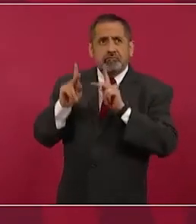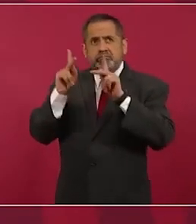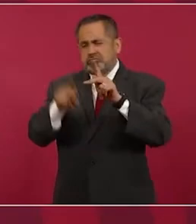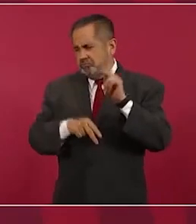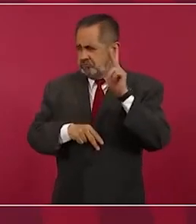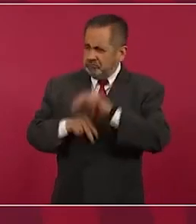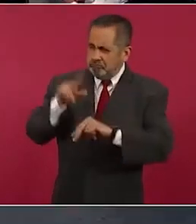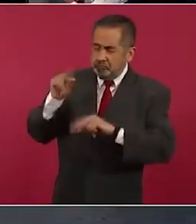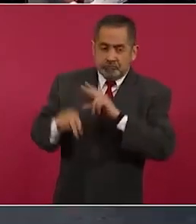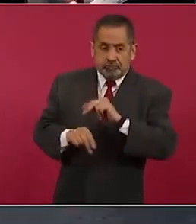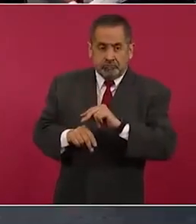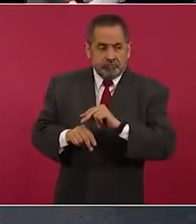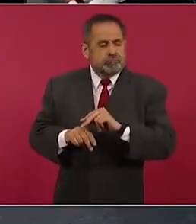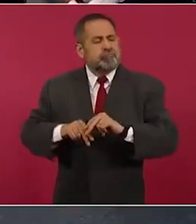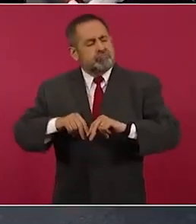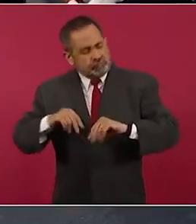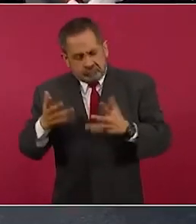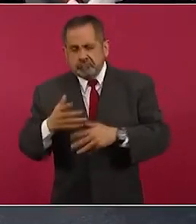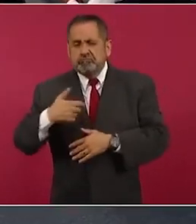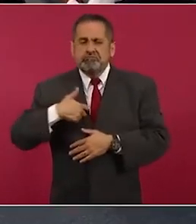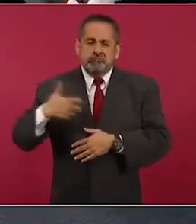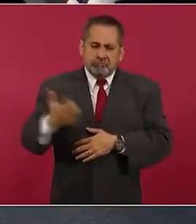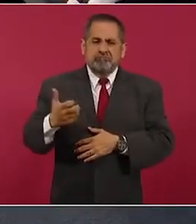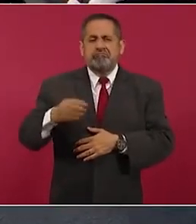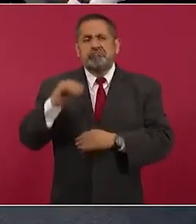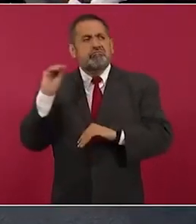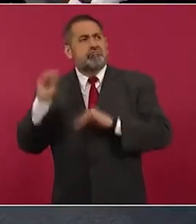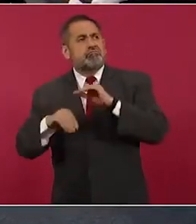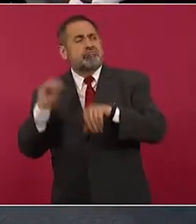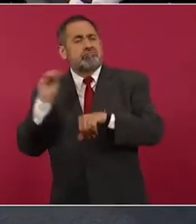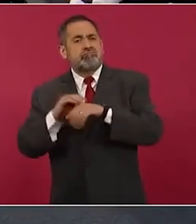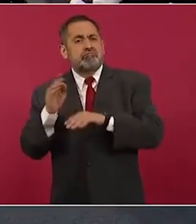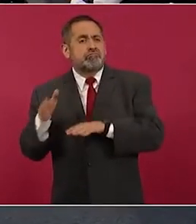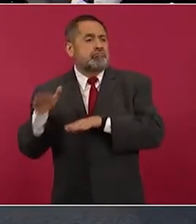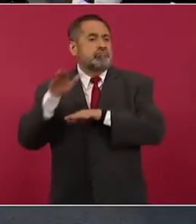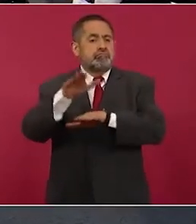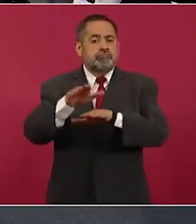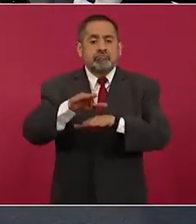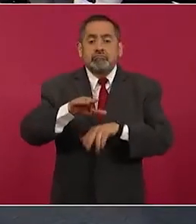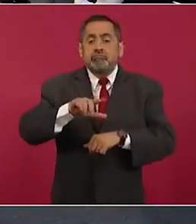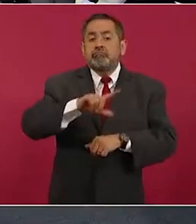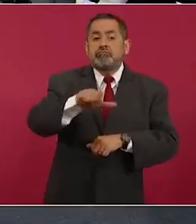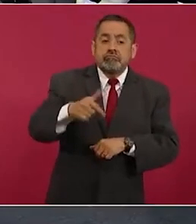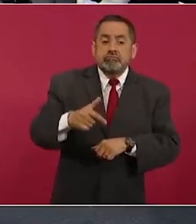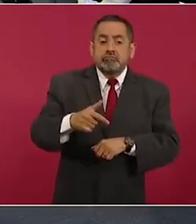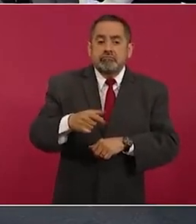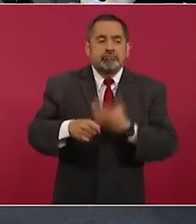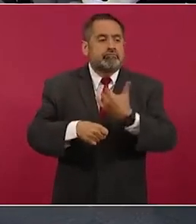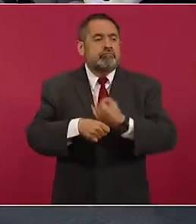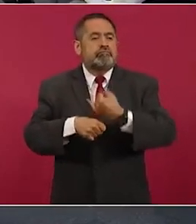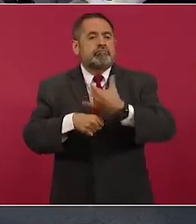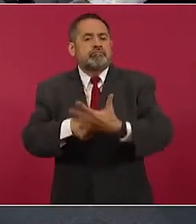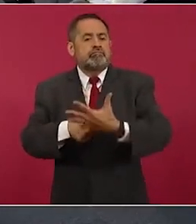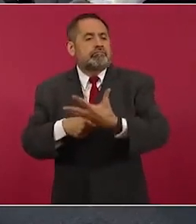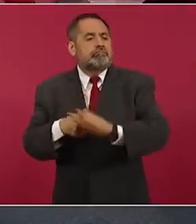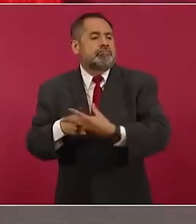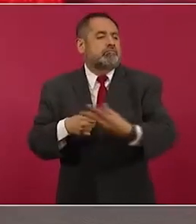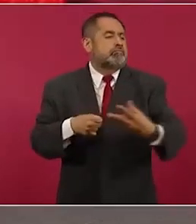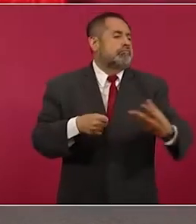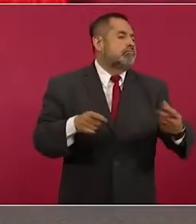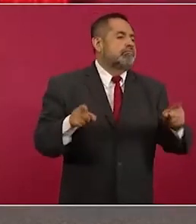y lo hicimos y luego nos copiaron y ahí están los segundos pisos.